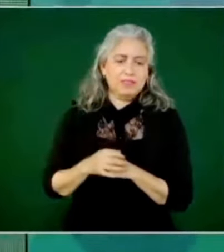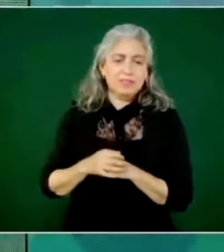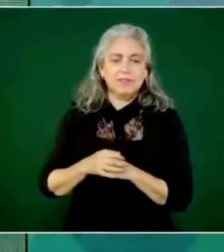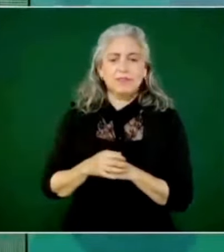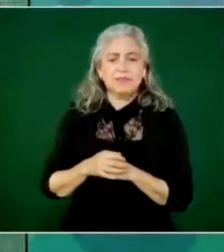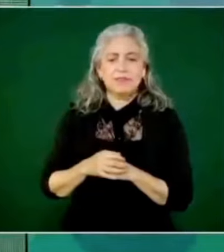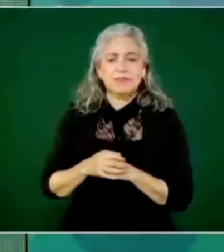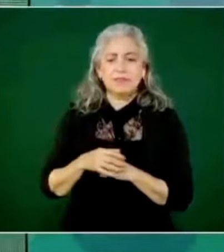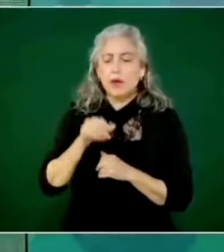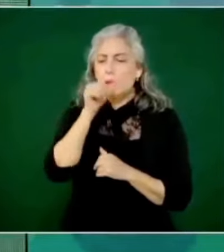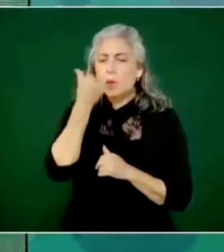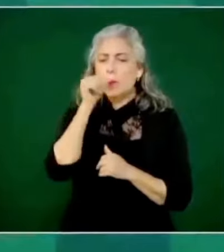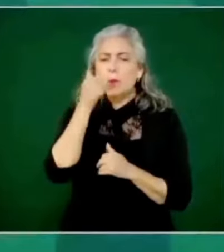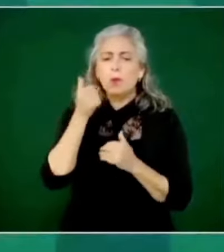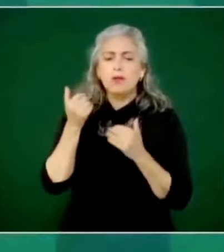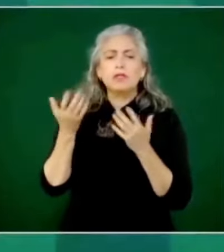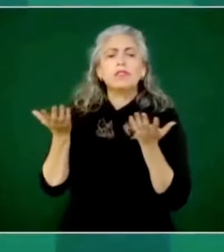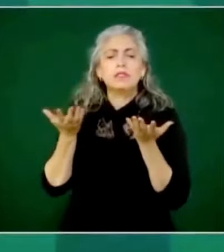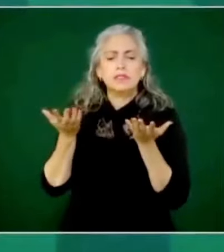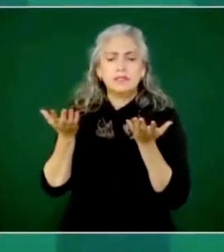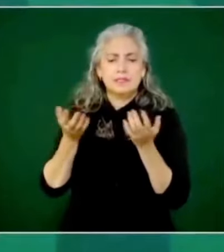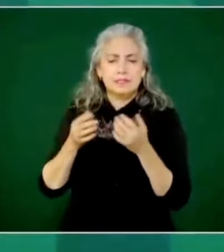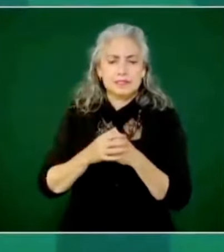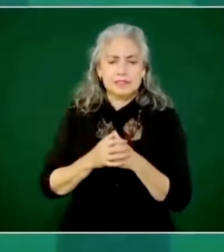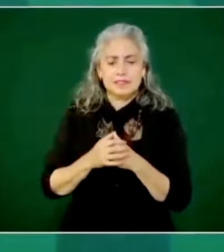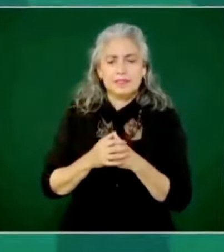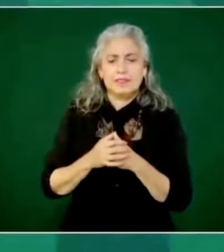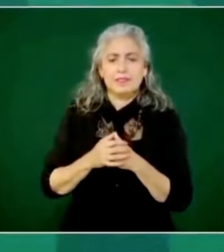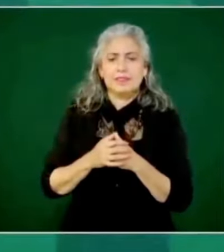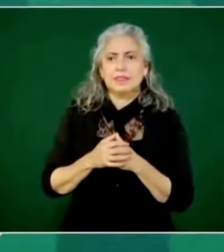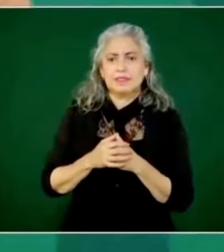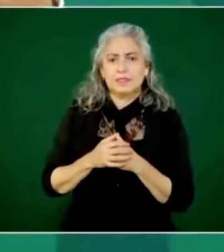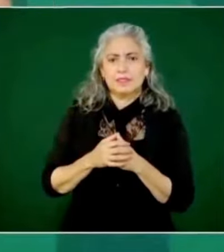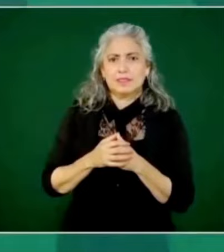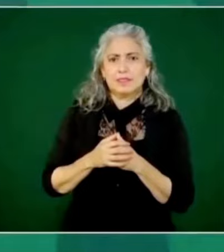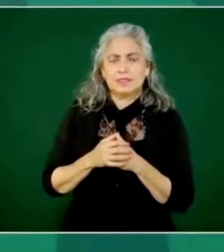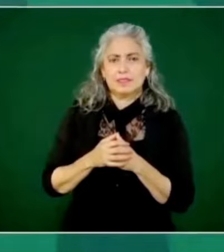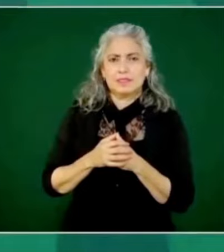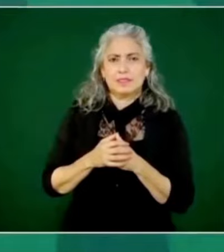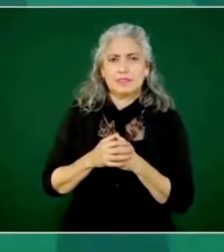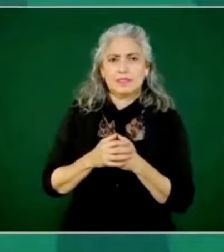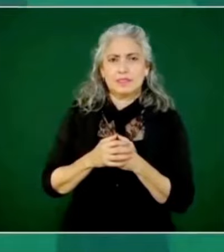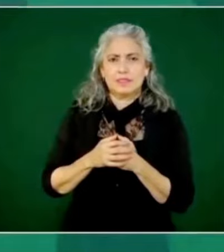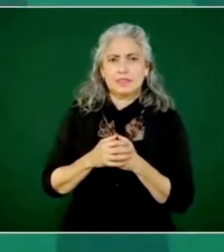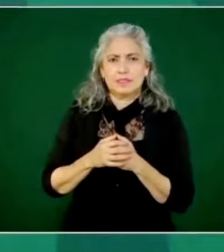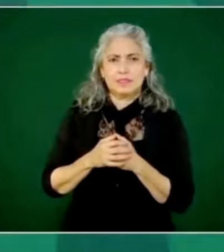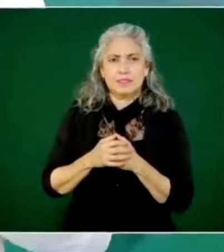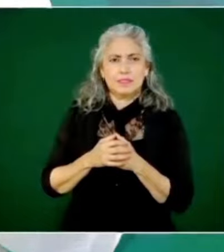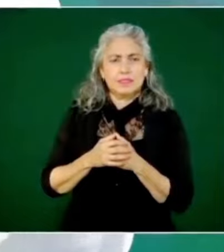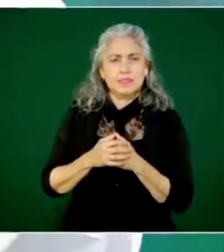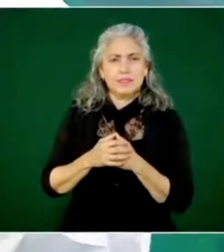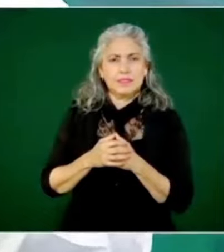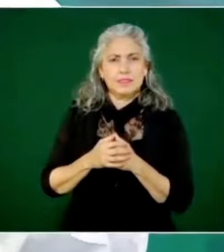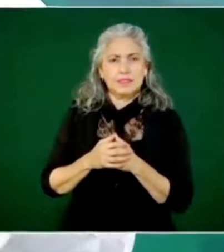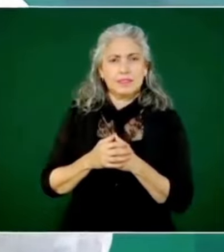Juárez, a pesar de estar aparentemente